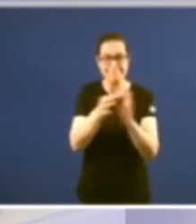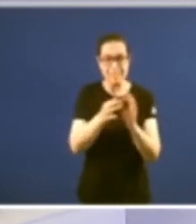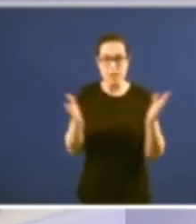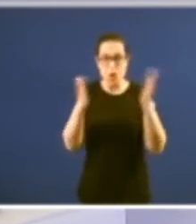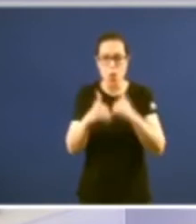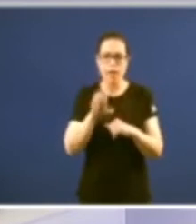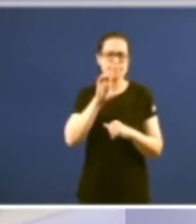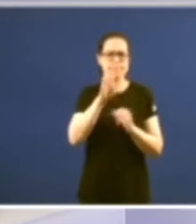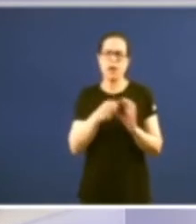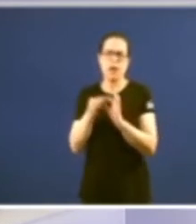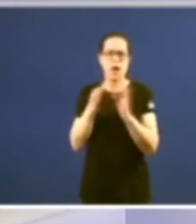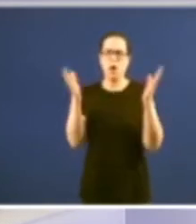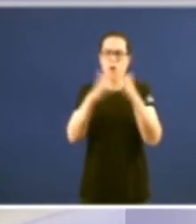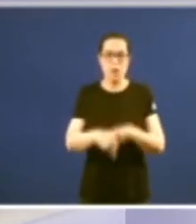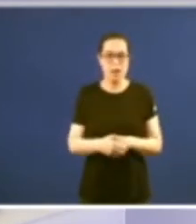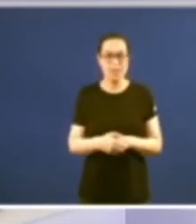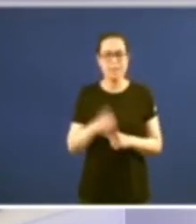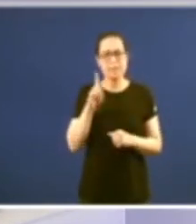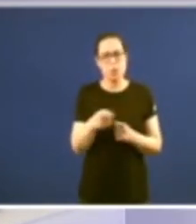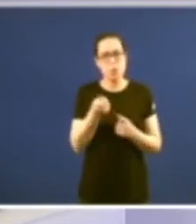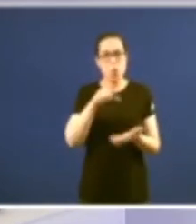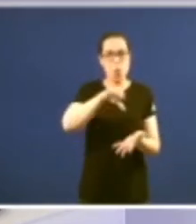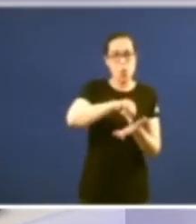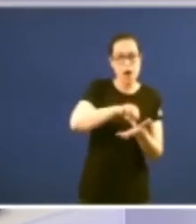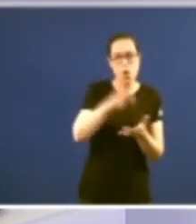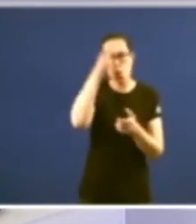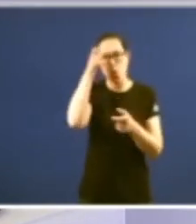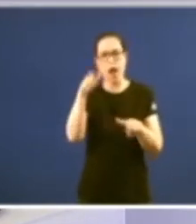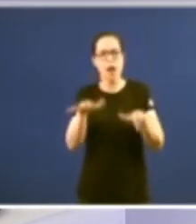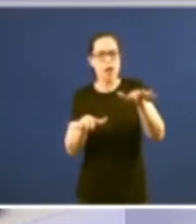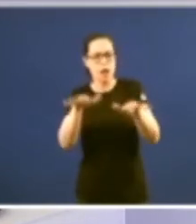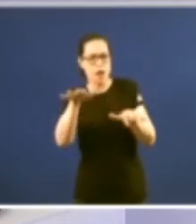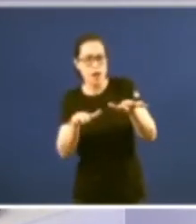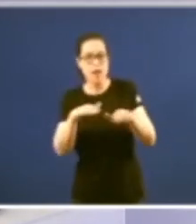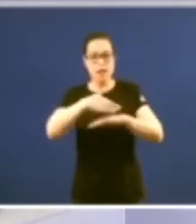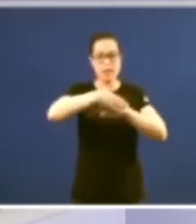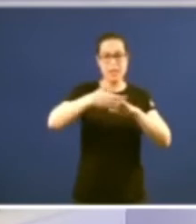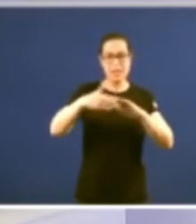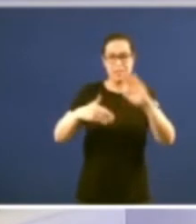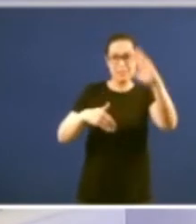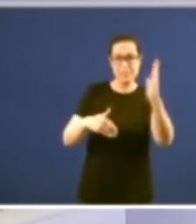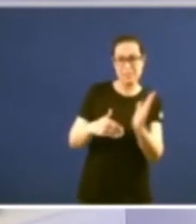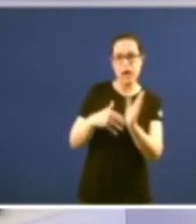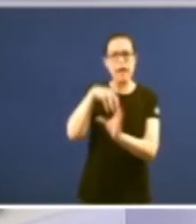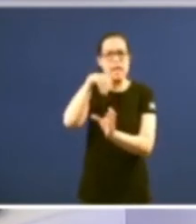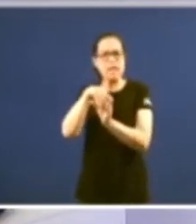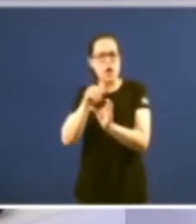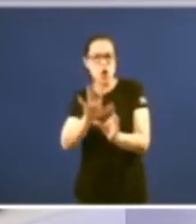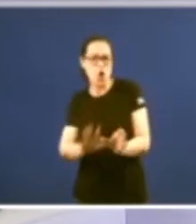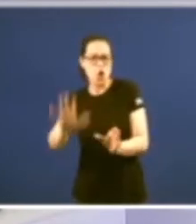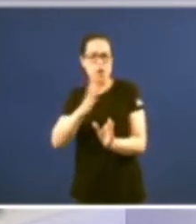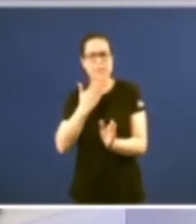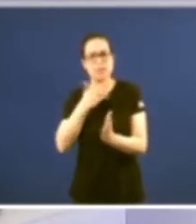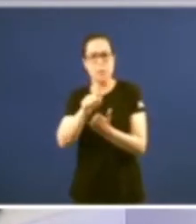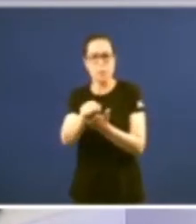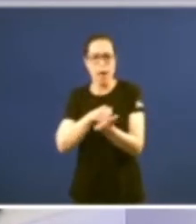un equilibrio entre o mundo urbano e o rural e entre a fachada atlántica e a Galicia oriental ou Baleira da que é o